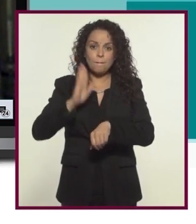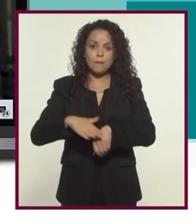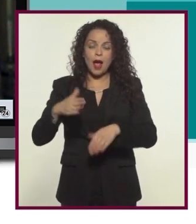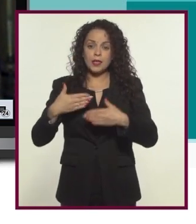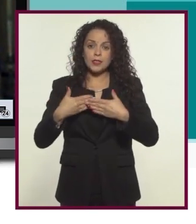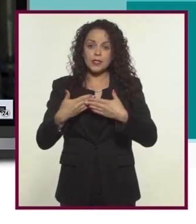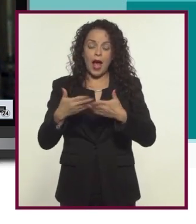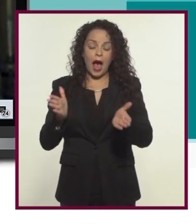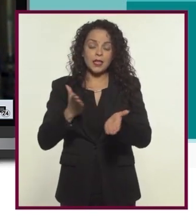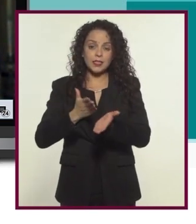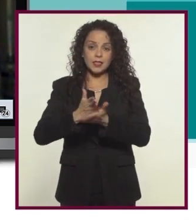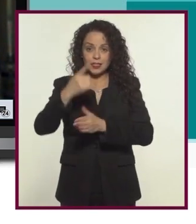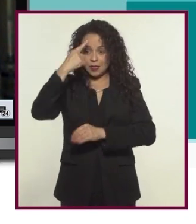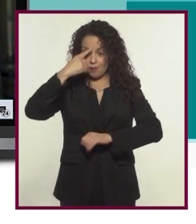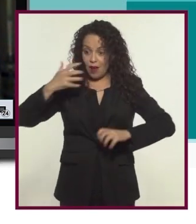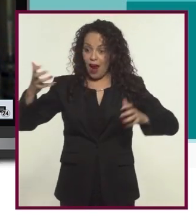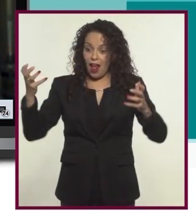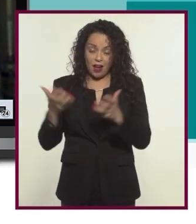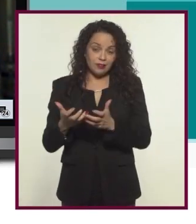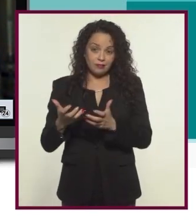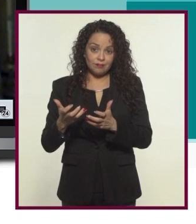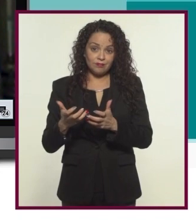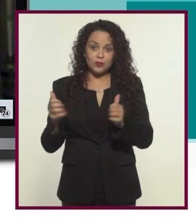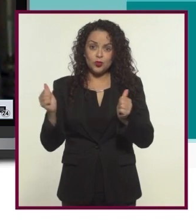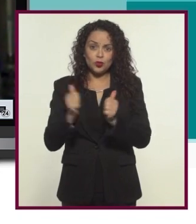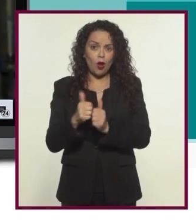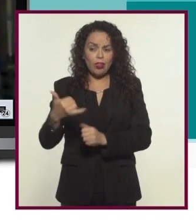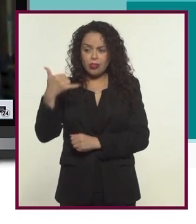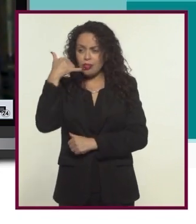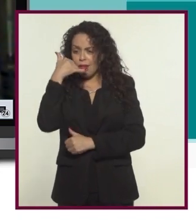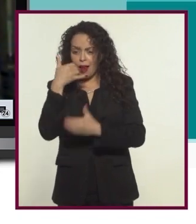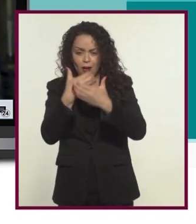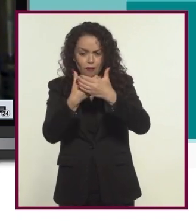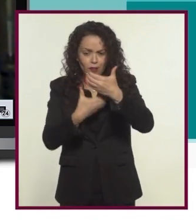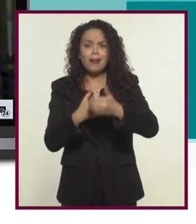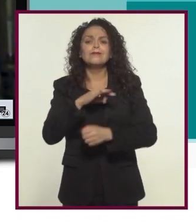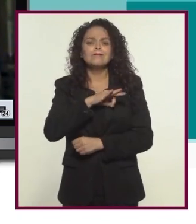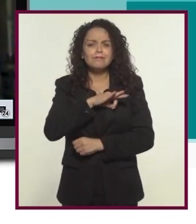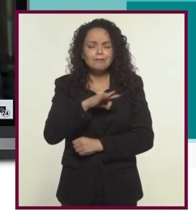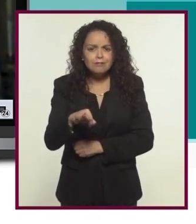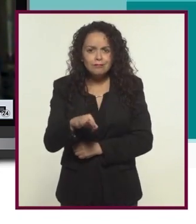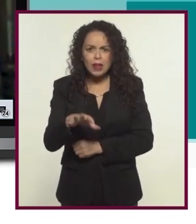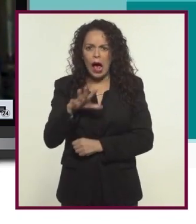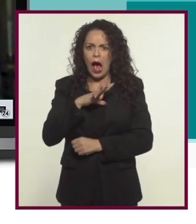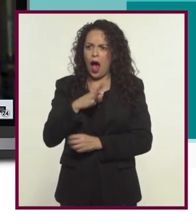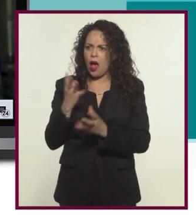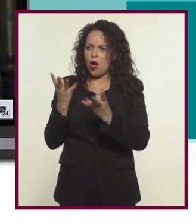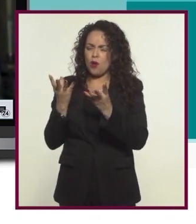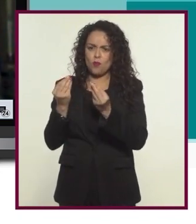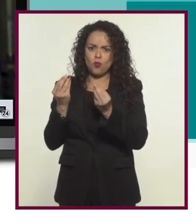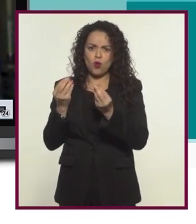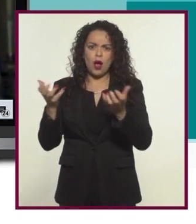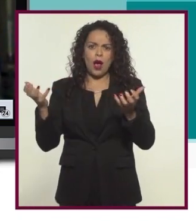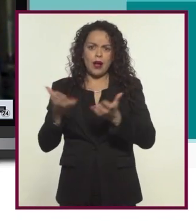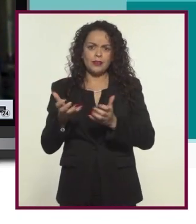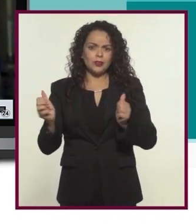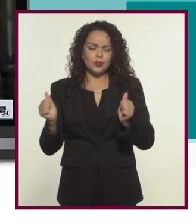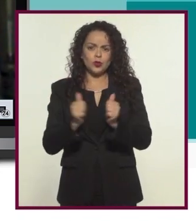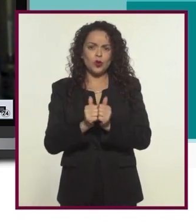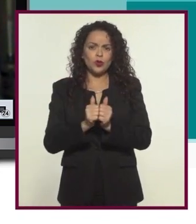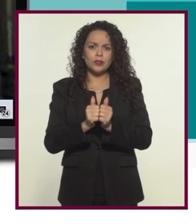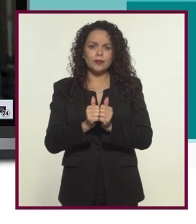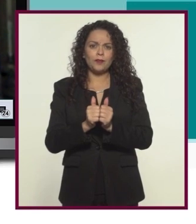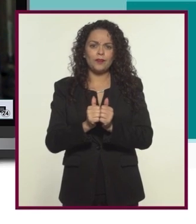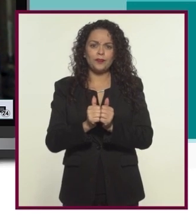más accesible para hacer también lo puedes hacer con tu celular incluso hay varios documentales que